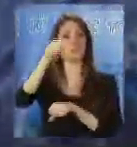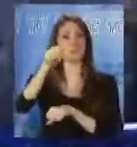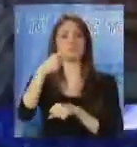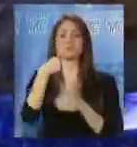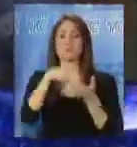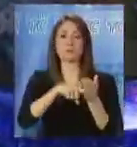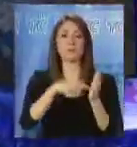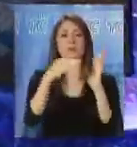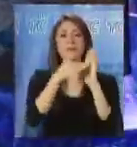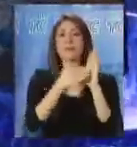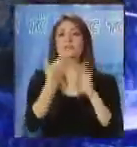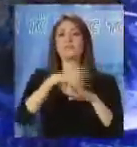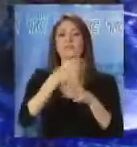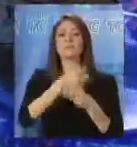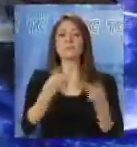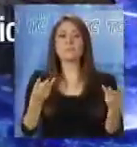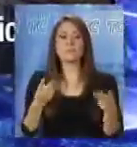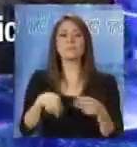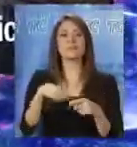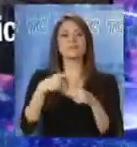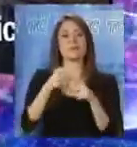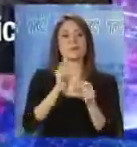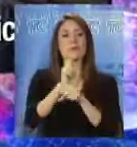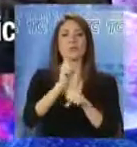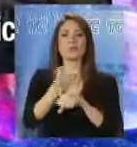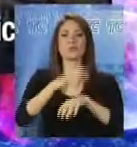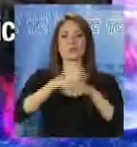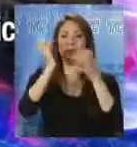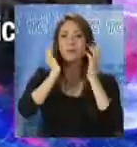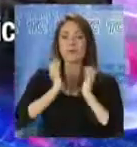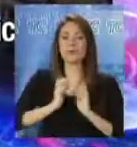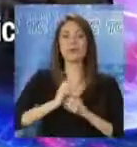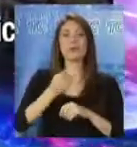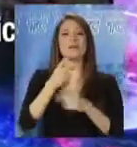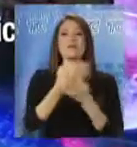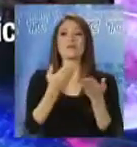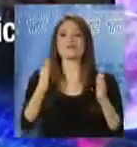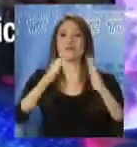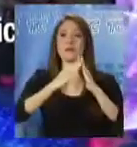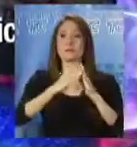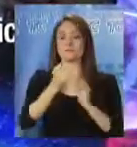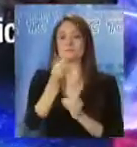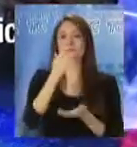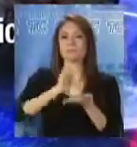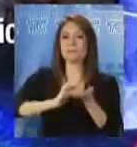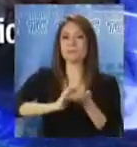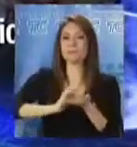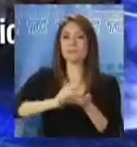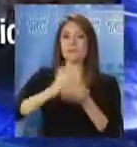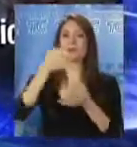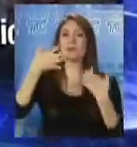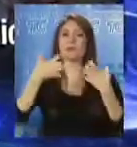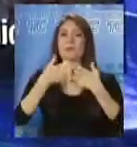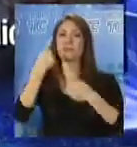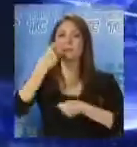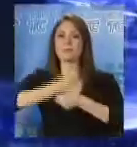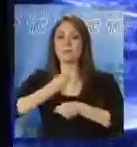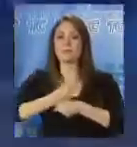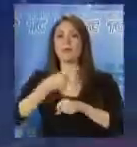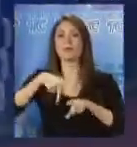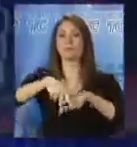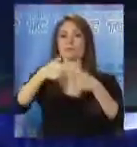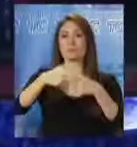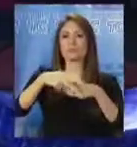entre ellos materias primas y bienes de capital, artículos de higiene personal y uso del hogar, medicinas y equipo médico, repuesto de vehículos,